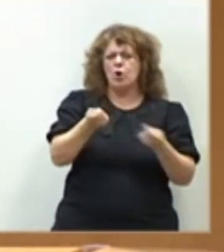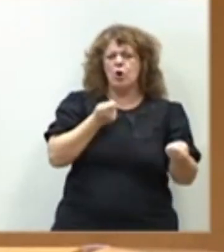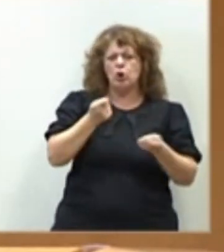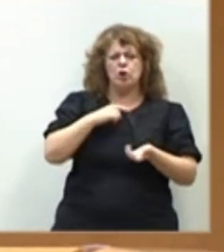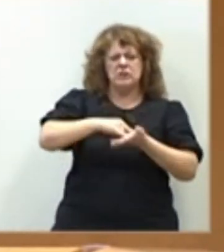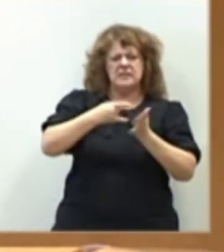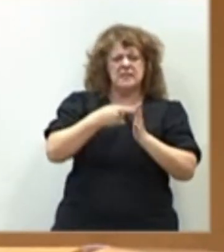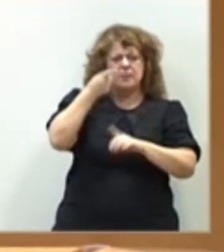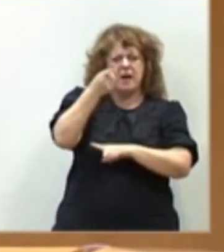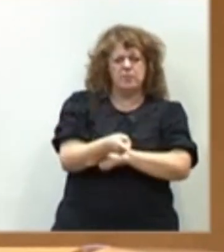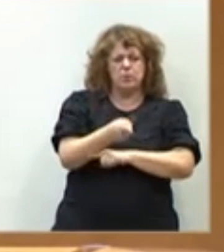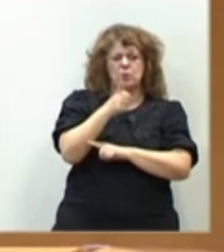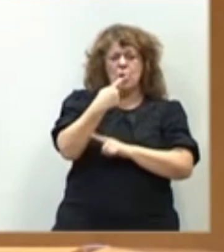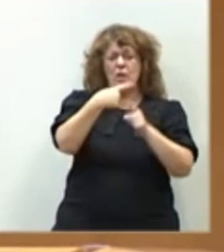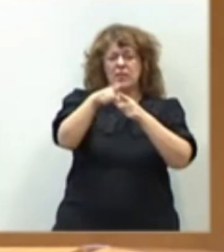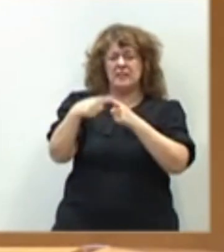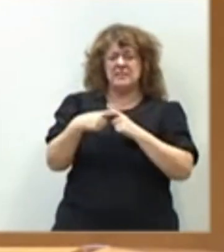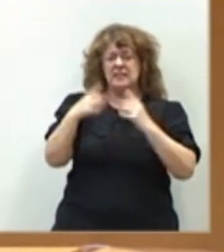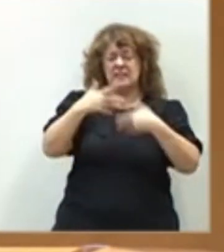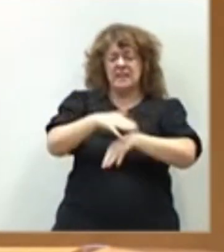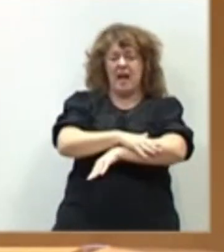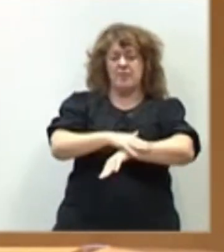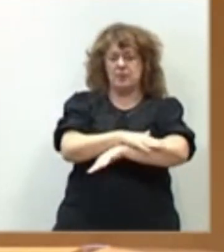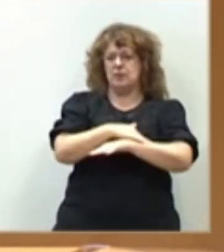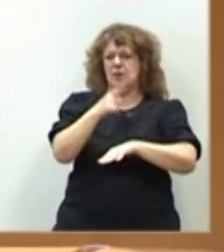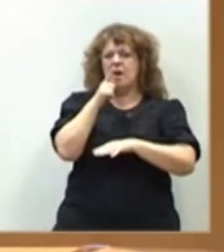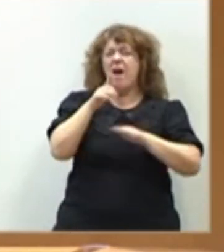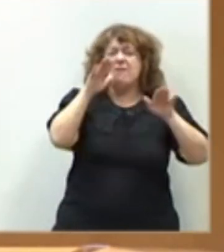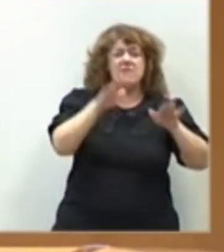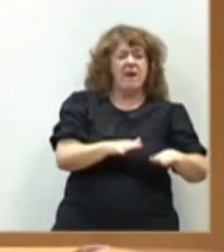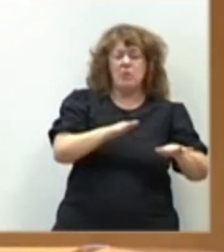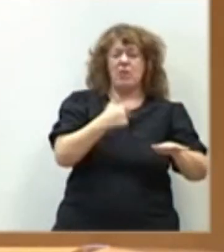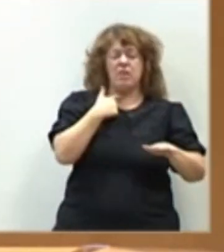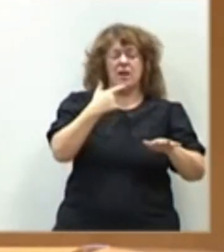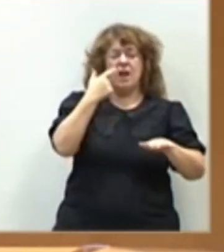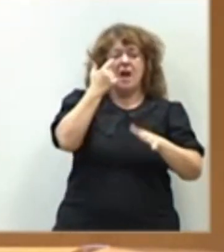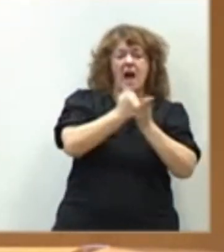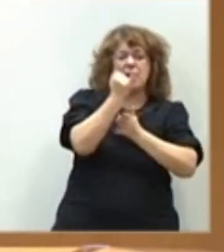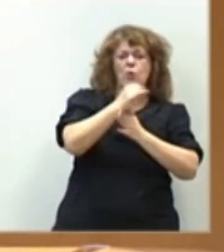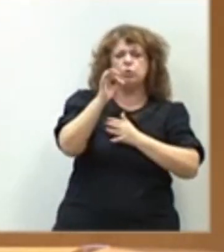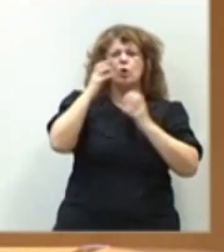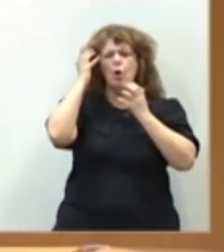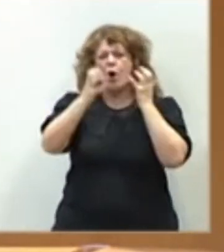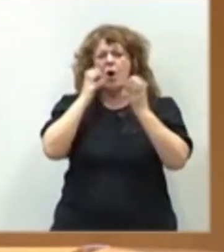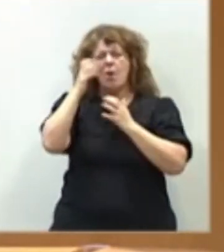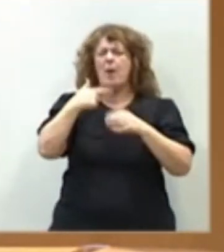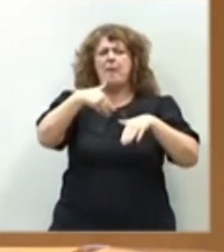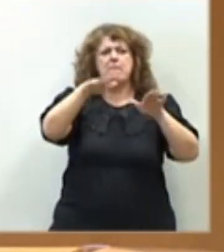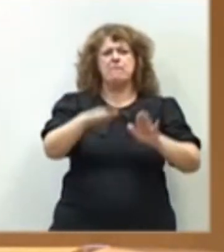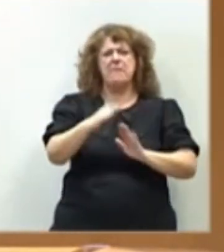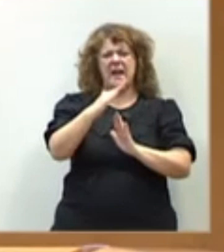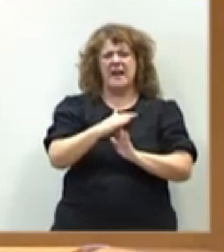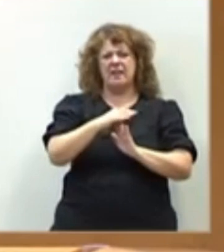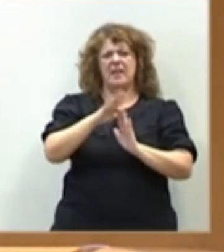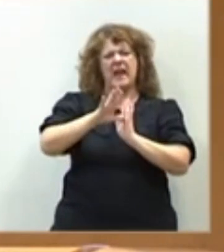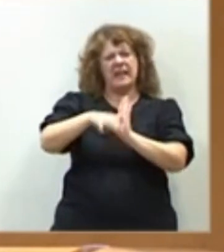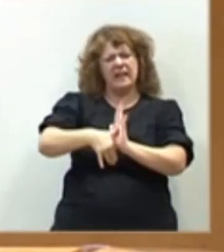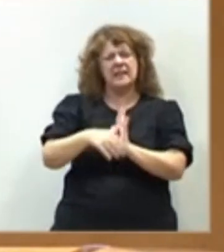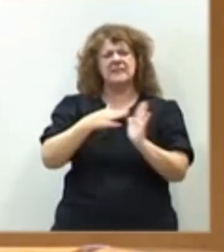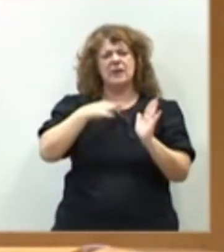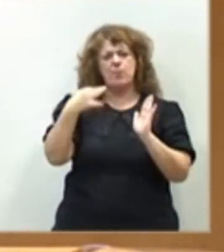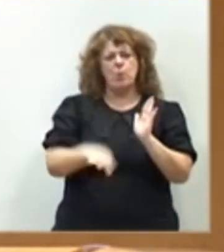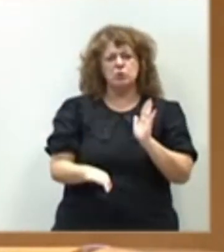impuestos por las distintas Administraciones, lejos de favorecer al agricultor y al ganadero, paraliza y retrasa la posibilidad